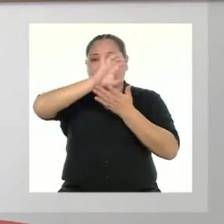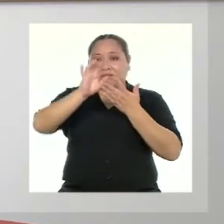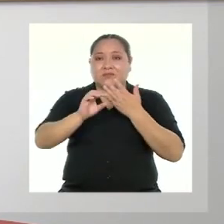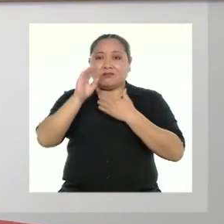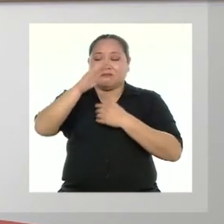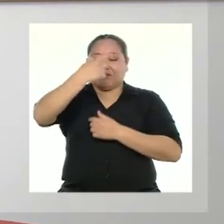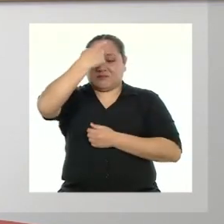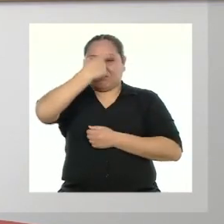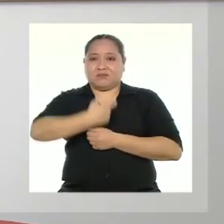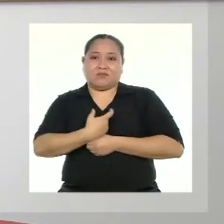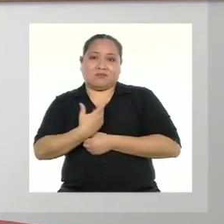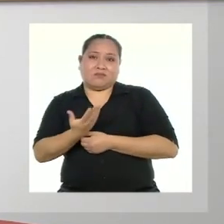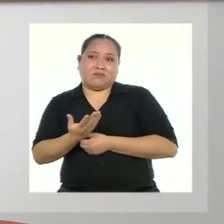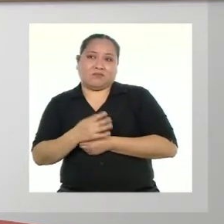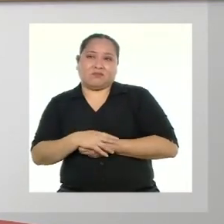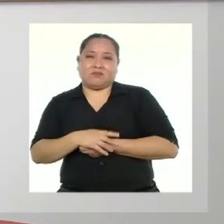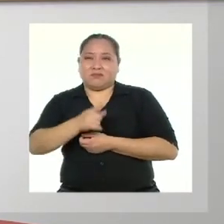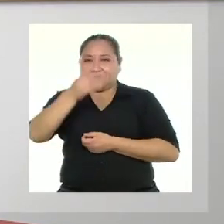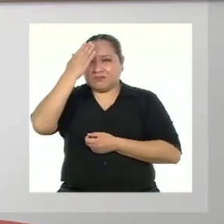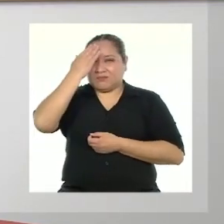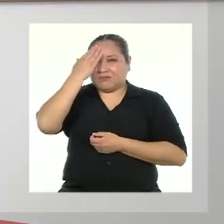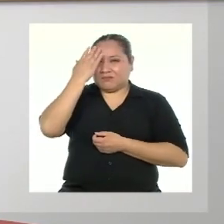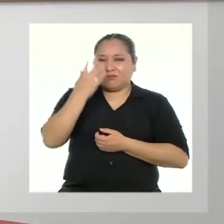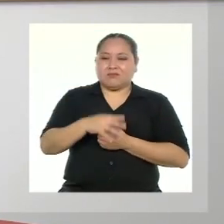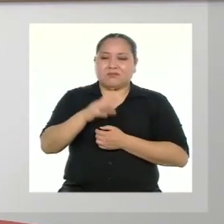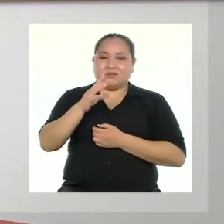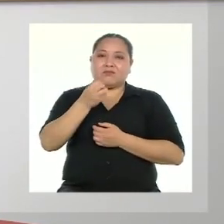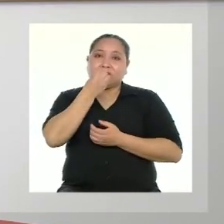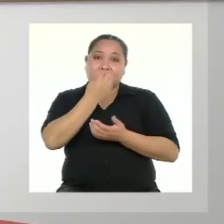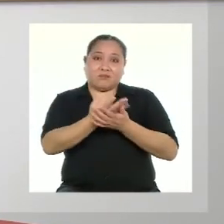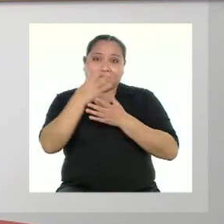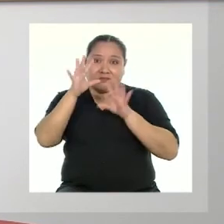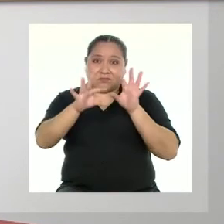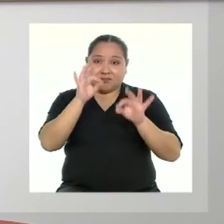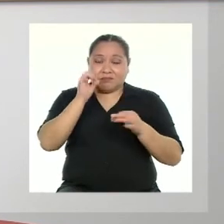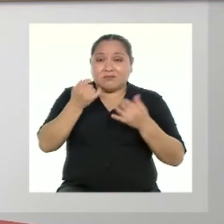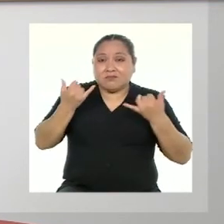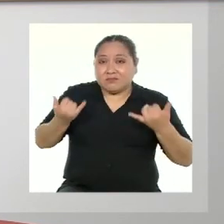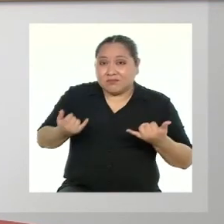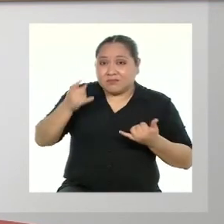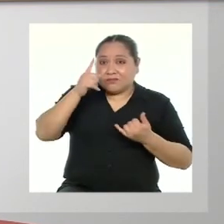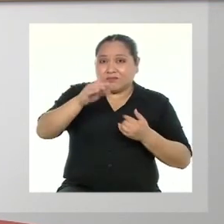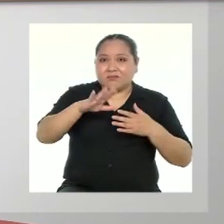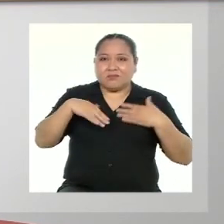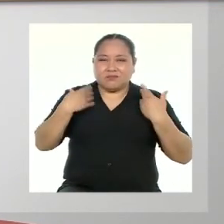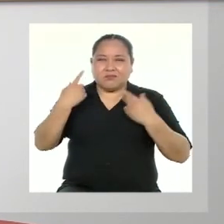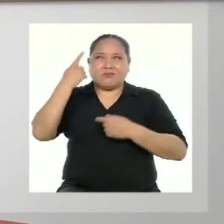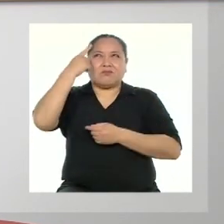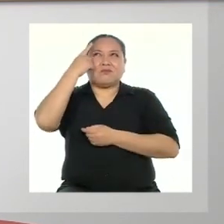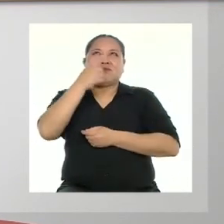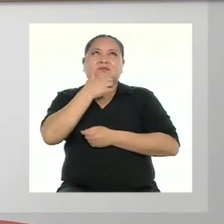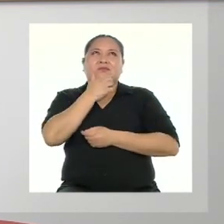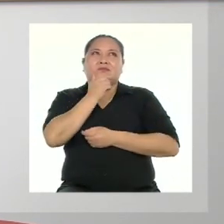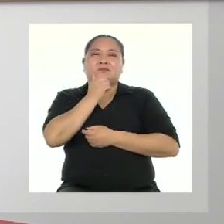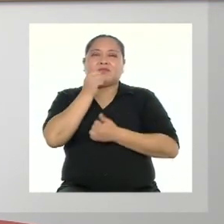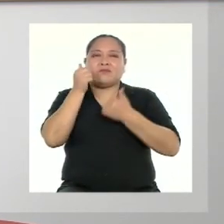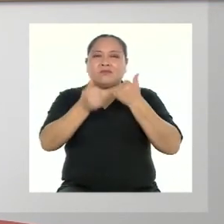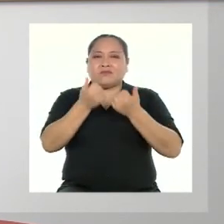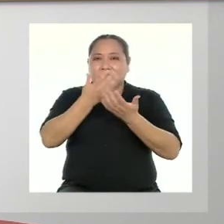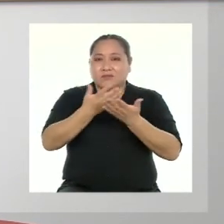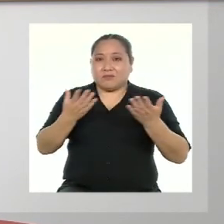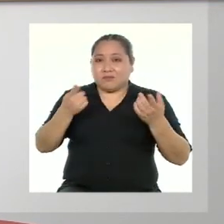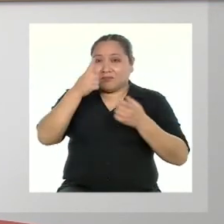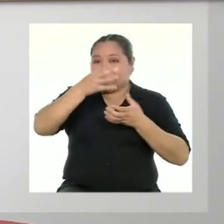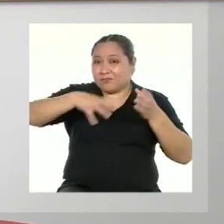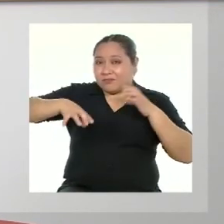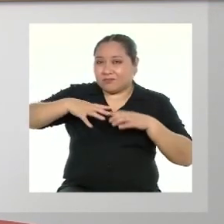de tu personalidad ¿Sabes lo bueno de haberla identificado? Que ahora puedes ponerte a pensar en qué acciones puedes